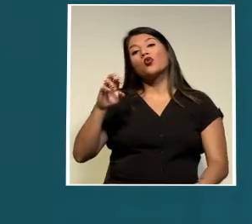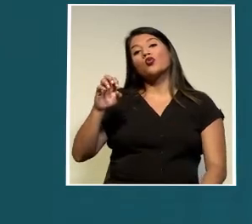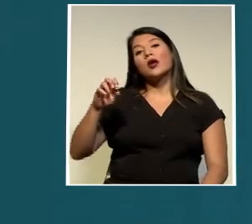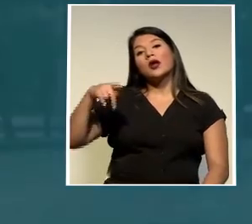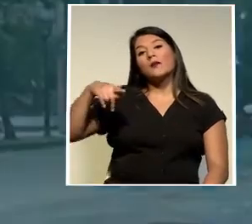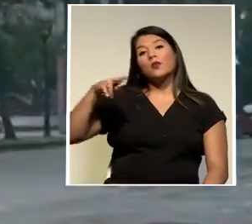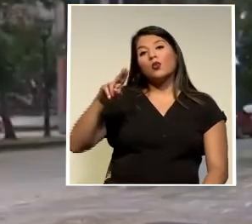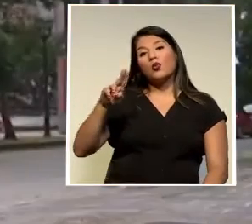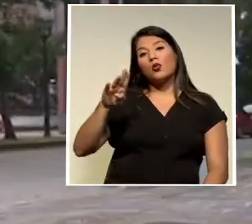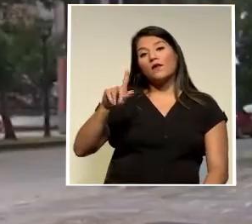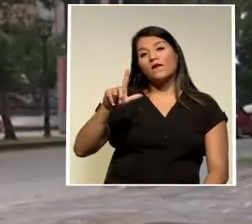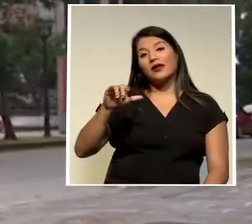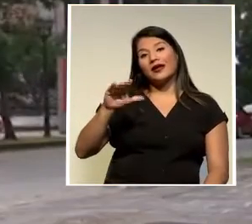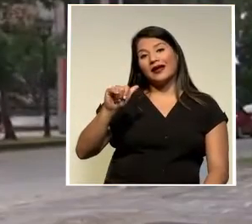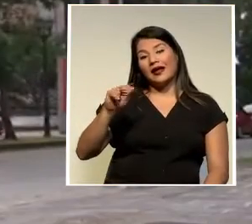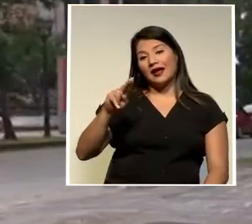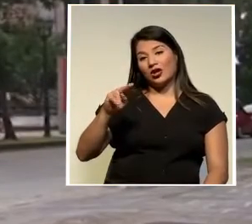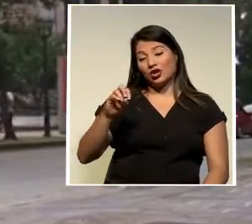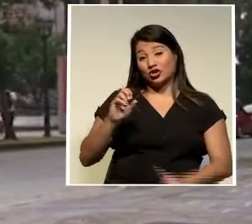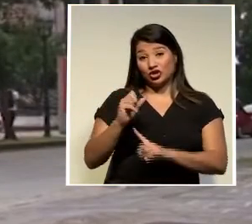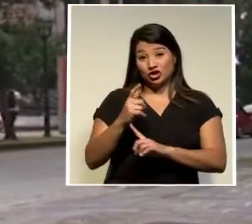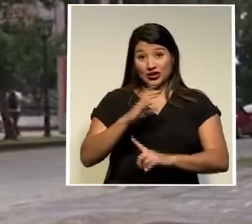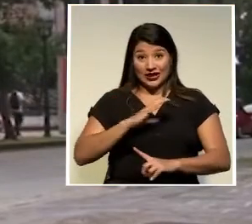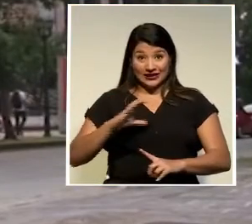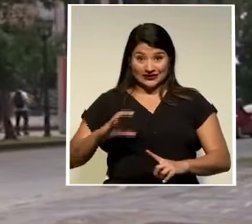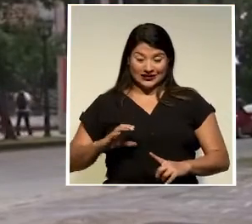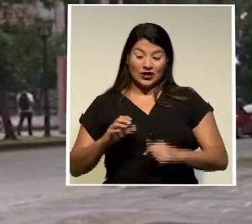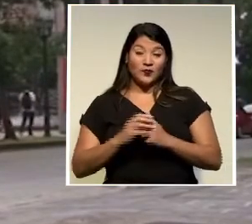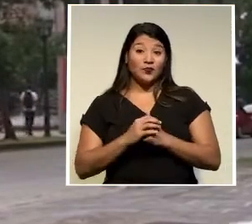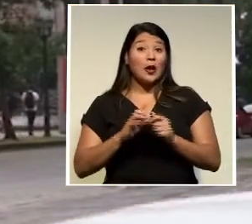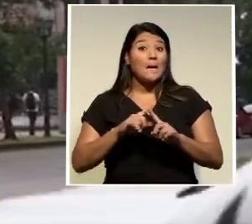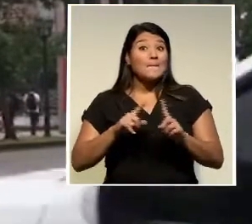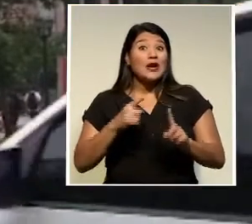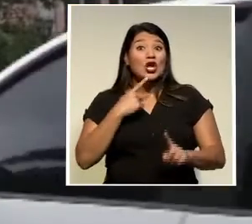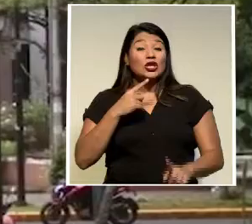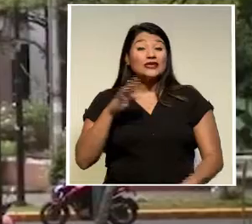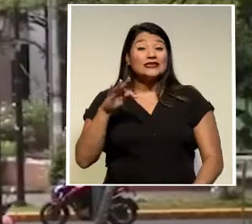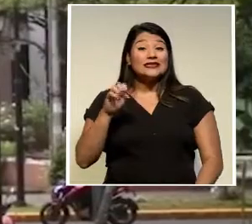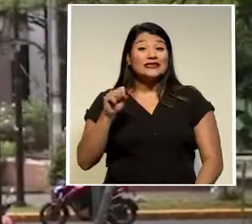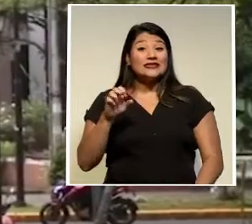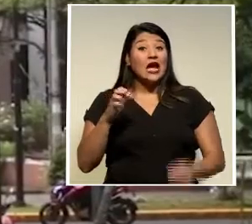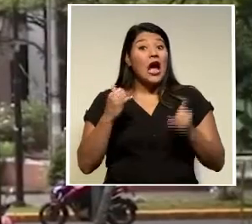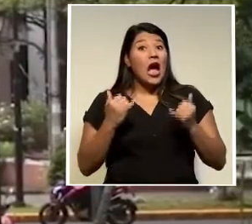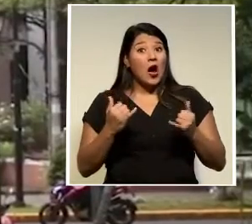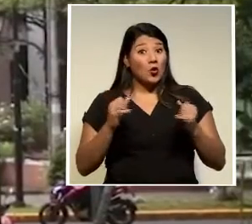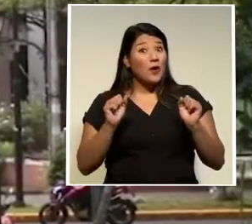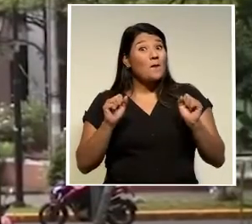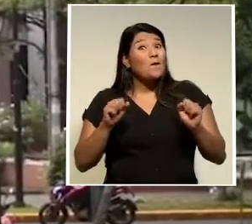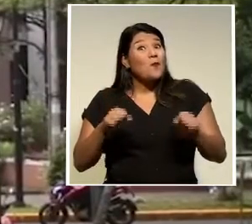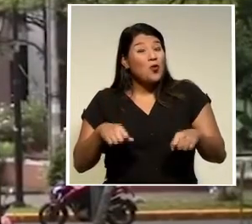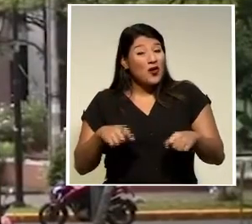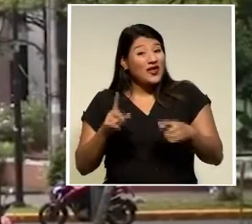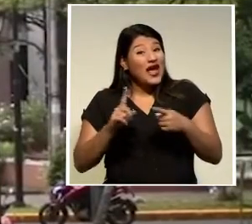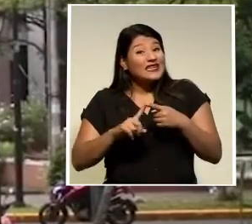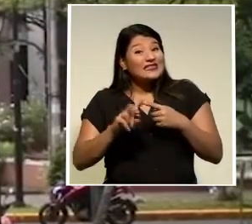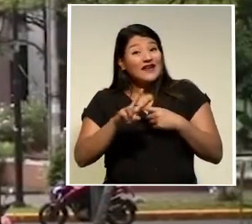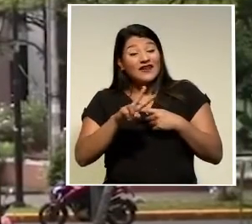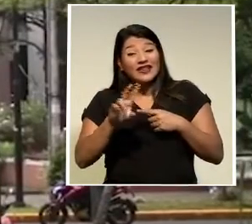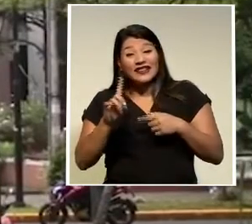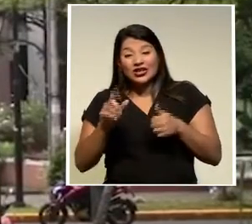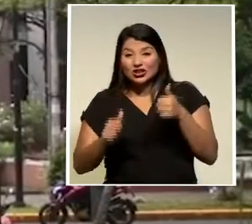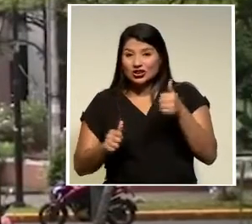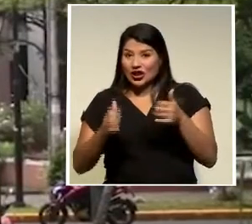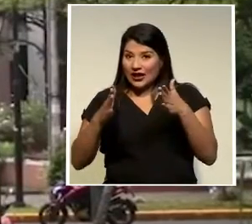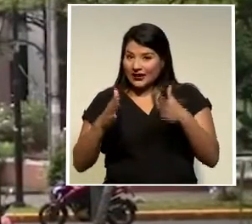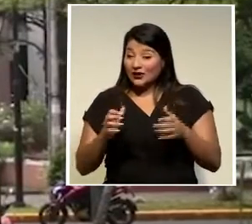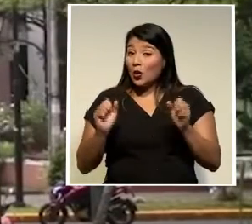Social Cristiano pero es que según los números del propio tribunal en esta ocasión podrían ser hasta 28 los candidatos que